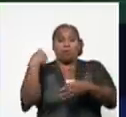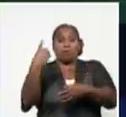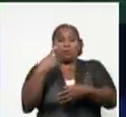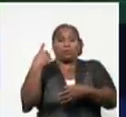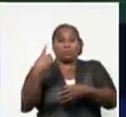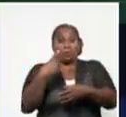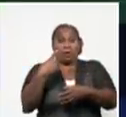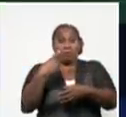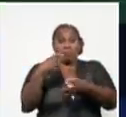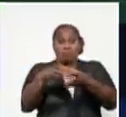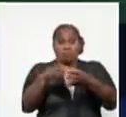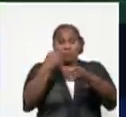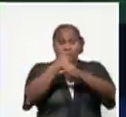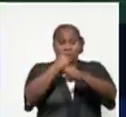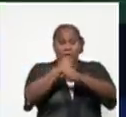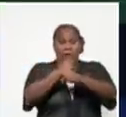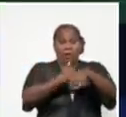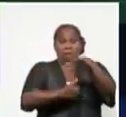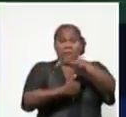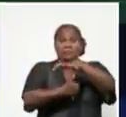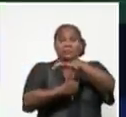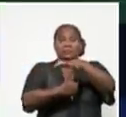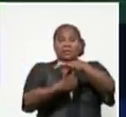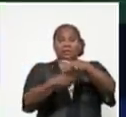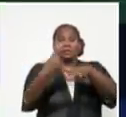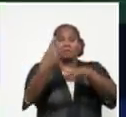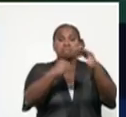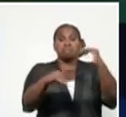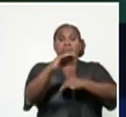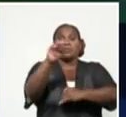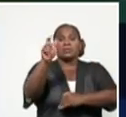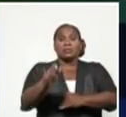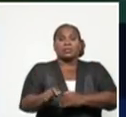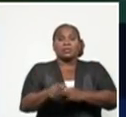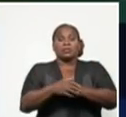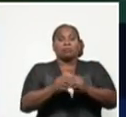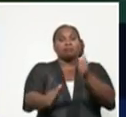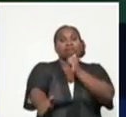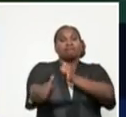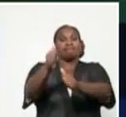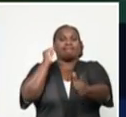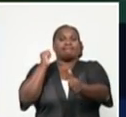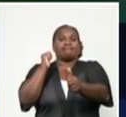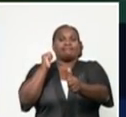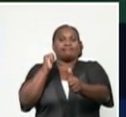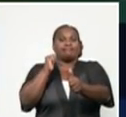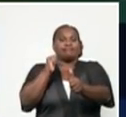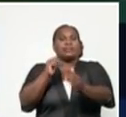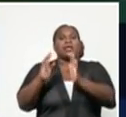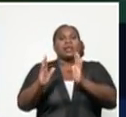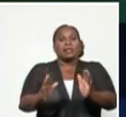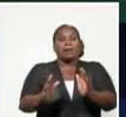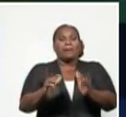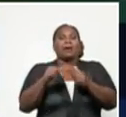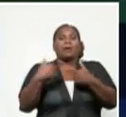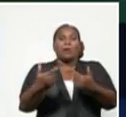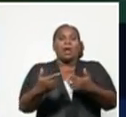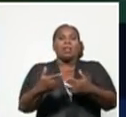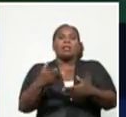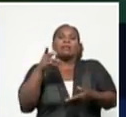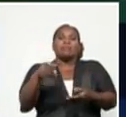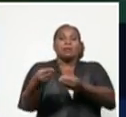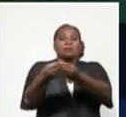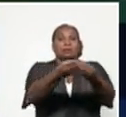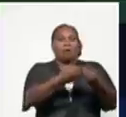Trabajo que preside nuestro presidente, el primer ministro, retroceder a la fase de transmisión autóctona limitada a la